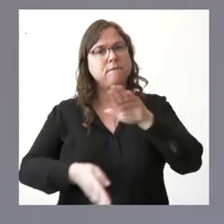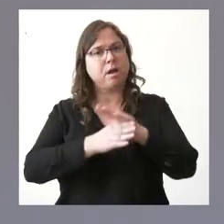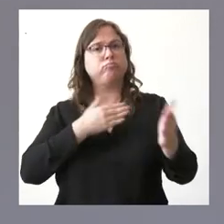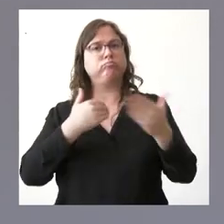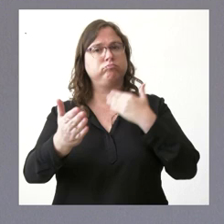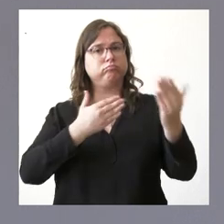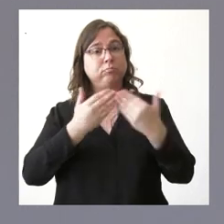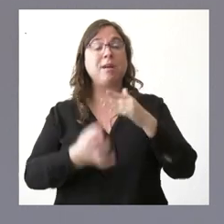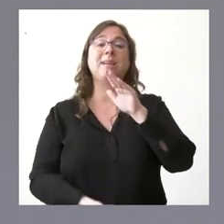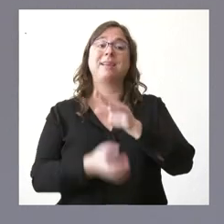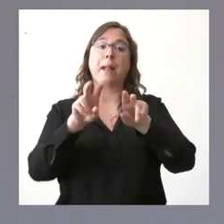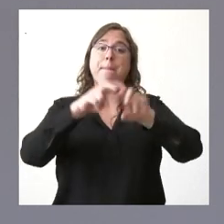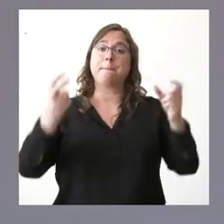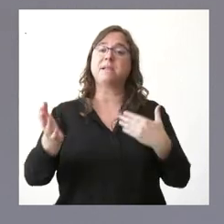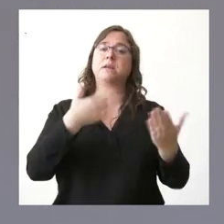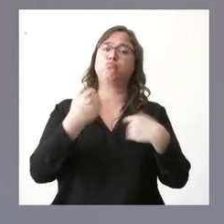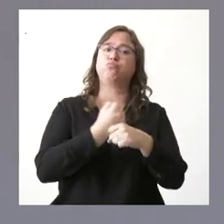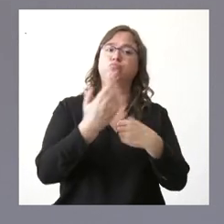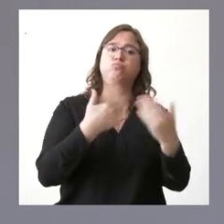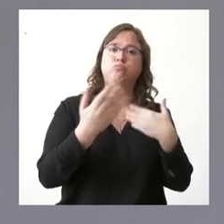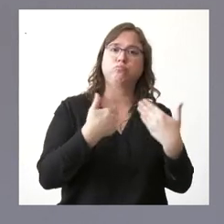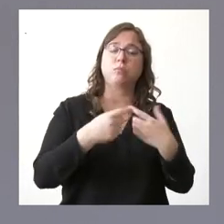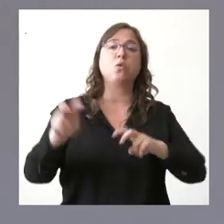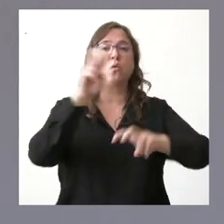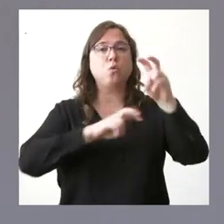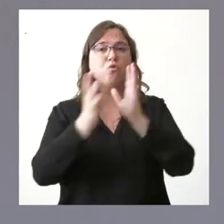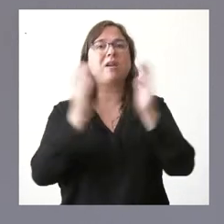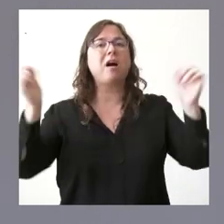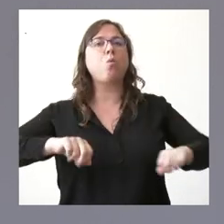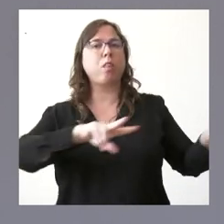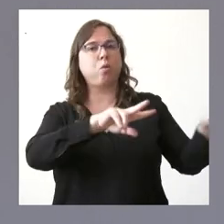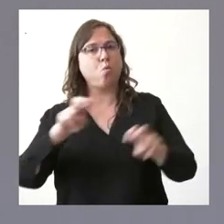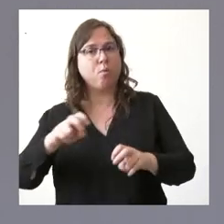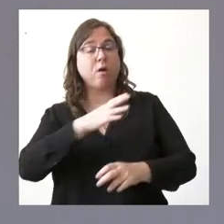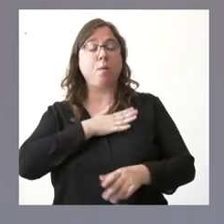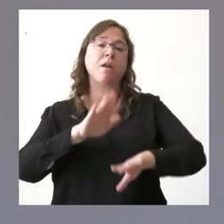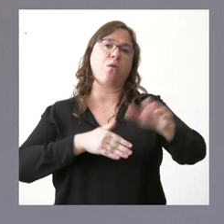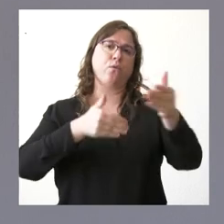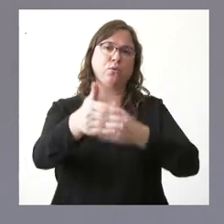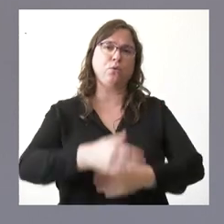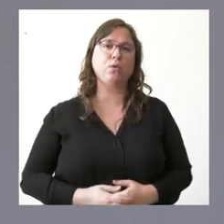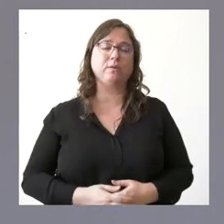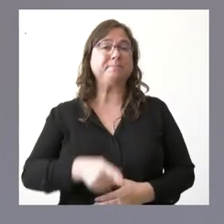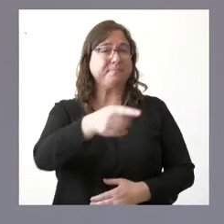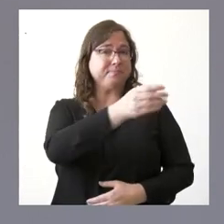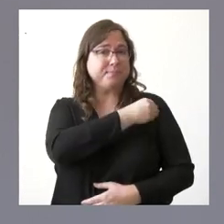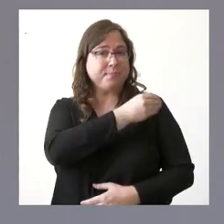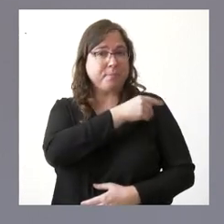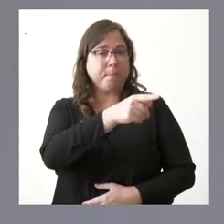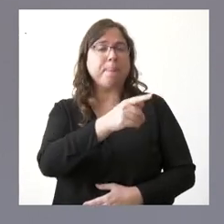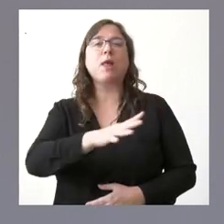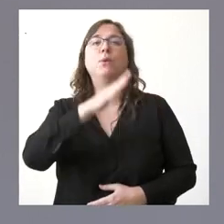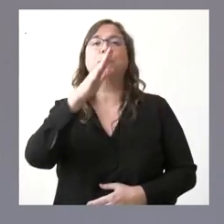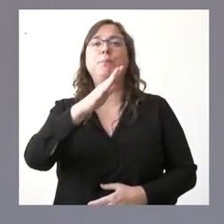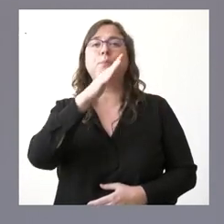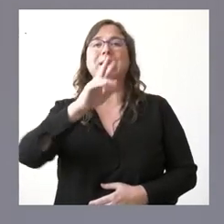constituir las mesas correspondientes de trabajo para ir alcanzando nuevos acuerdos que podamos suscribir en el futuro me planteaba usted el por qué va